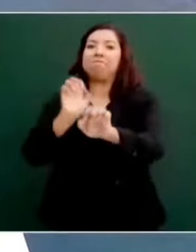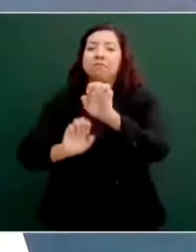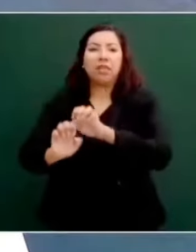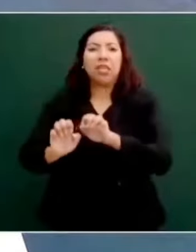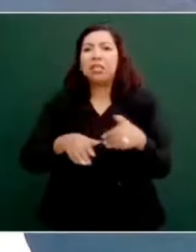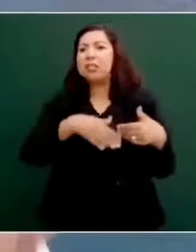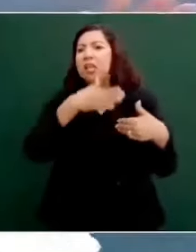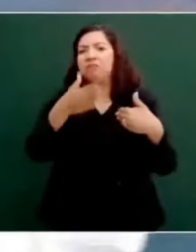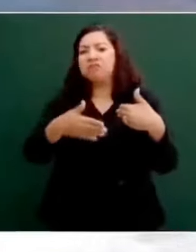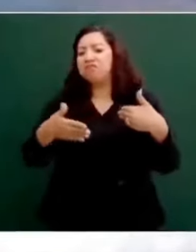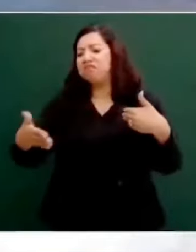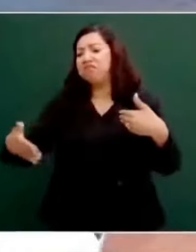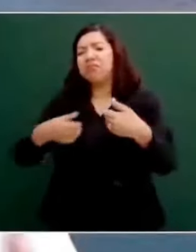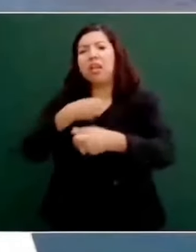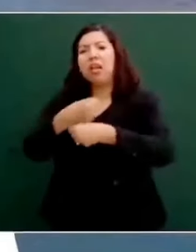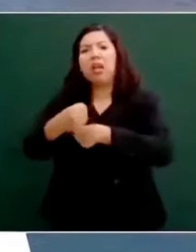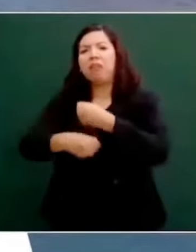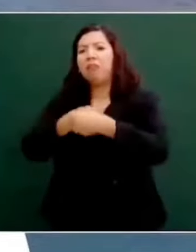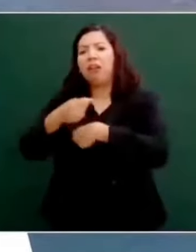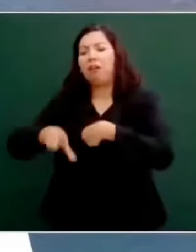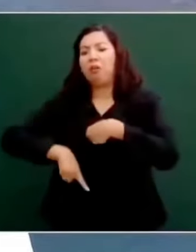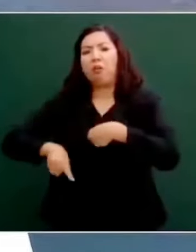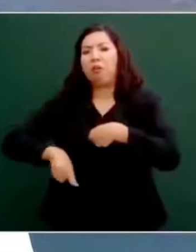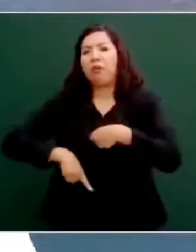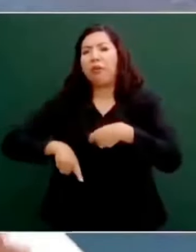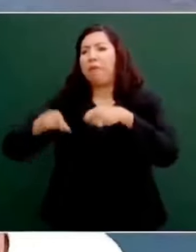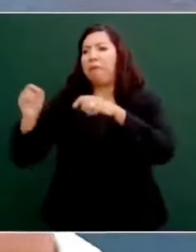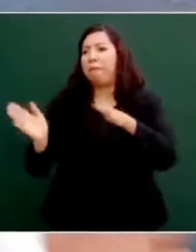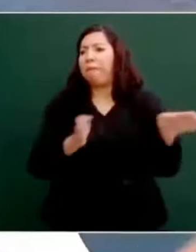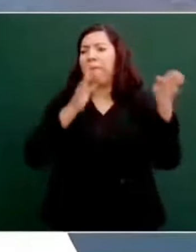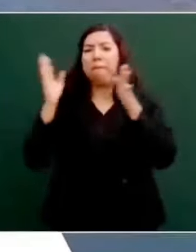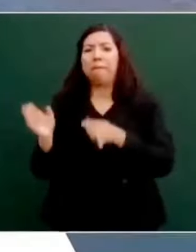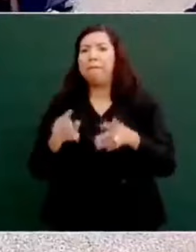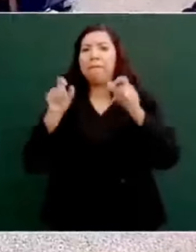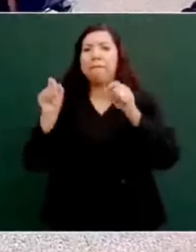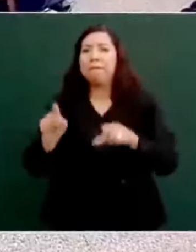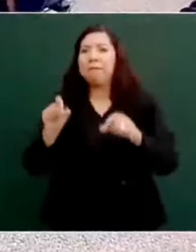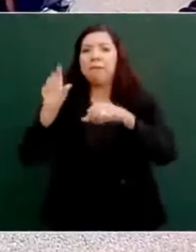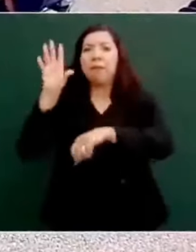hasta que llegamos nosotros. Pero no había ambientalistas.